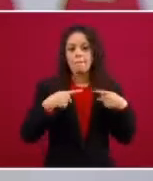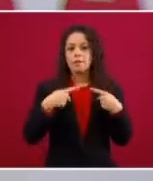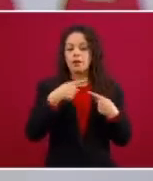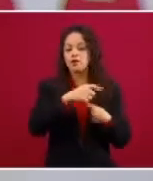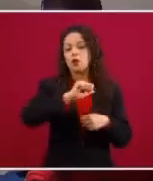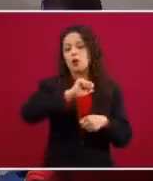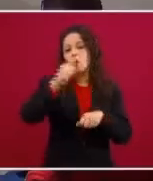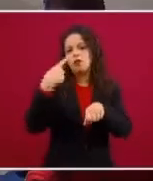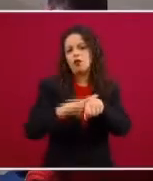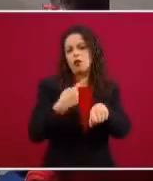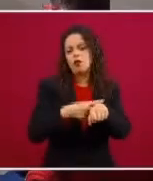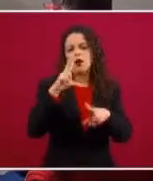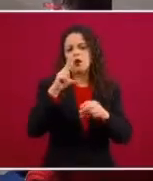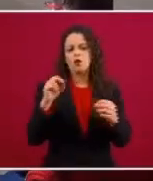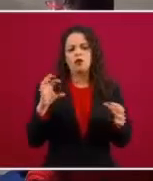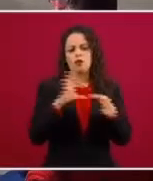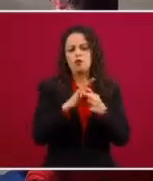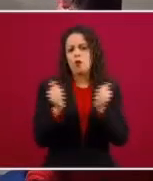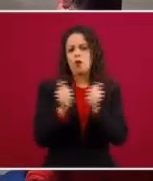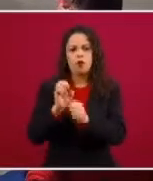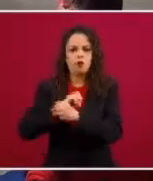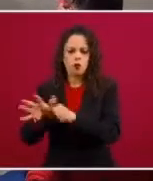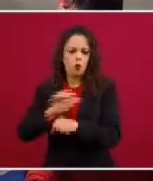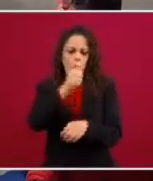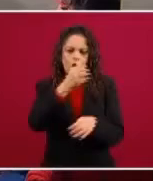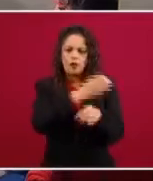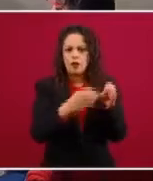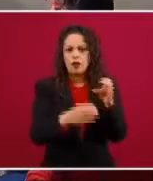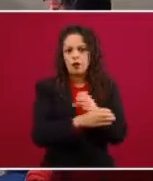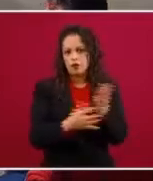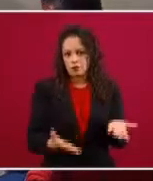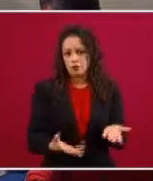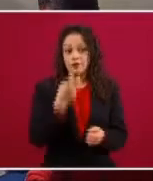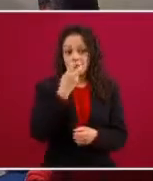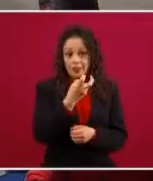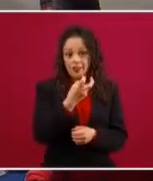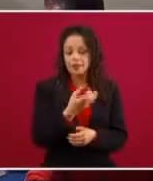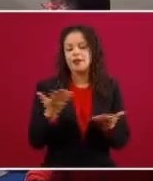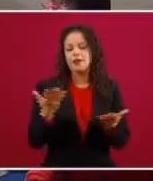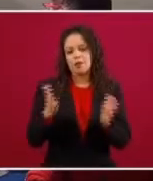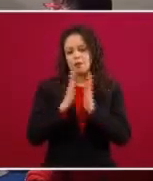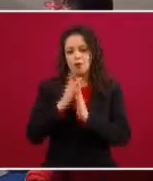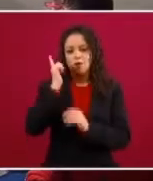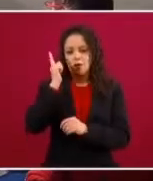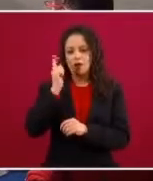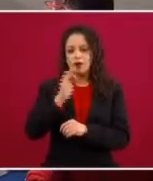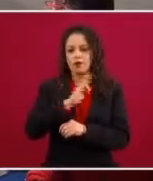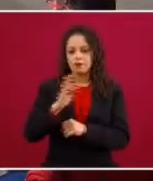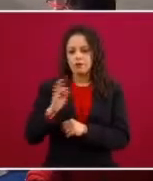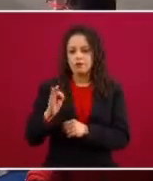En este